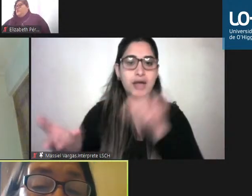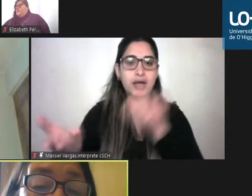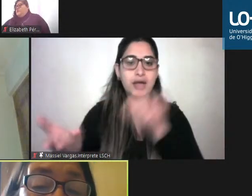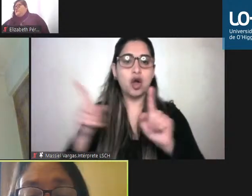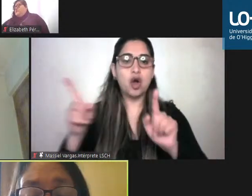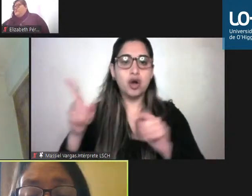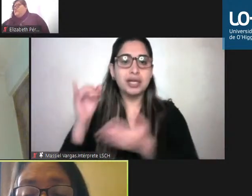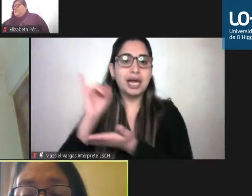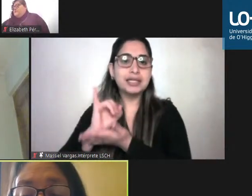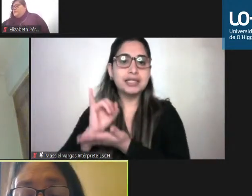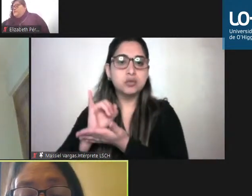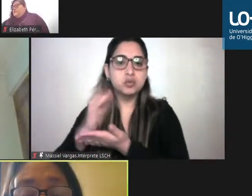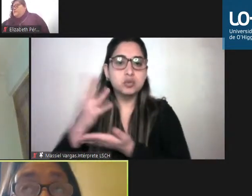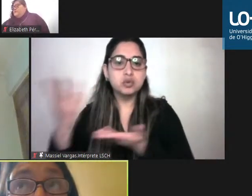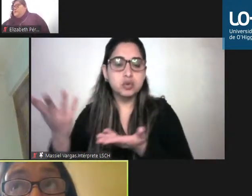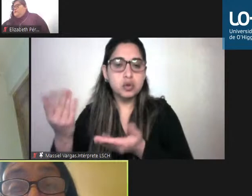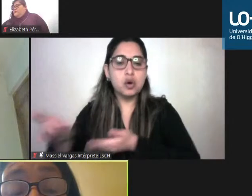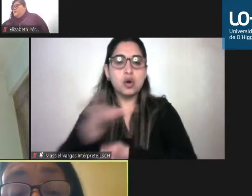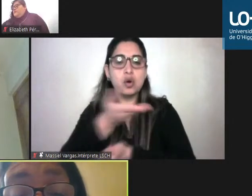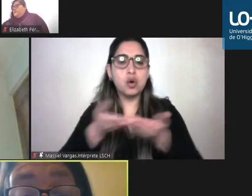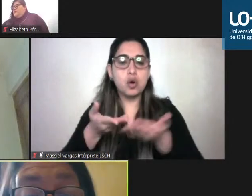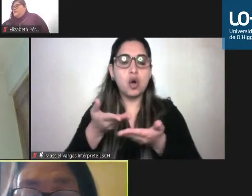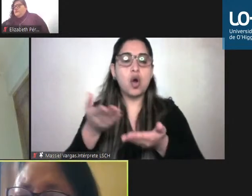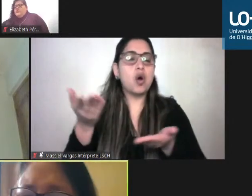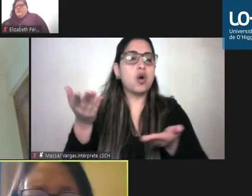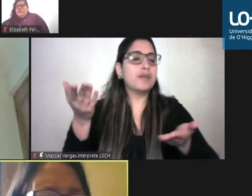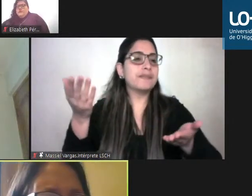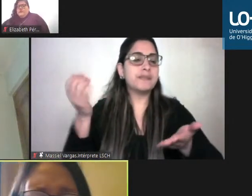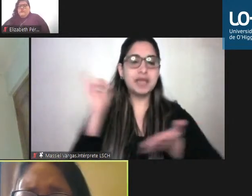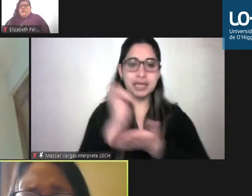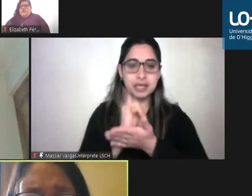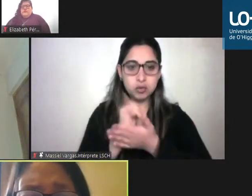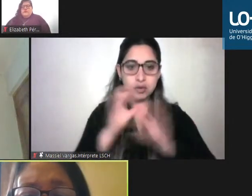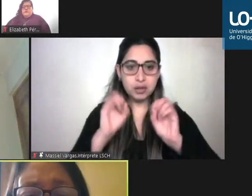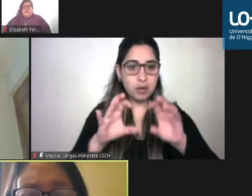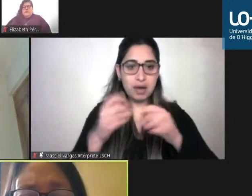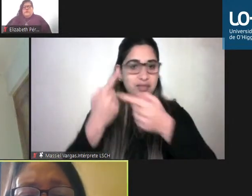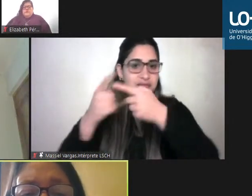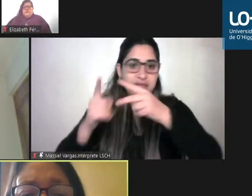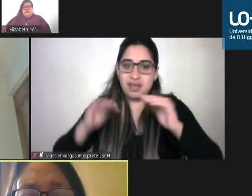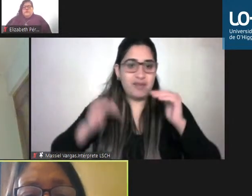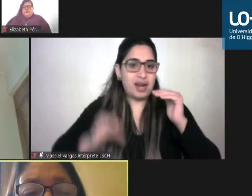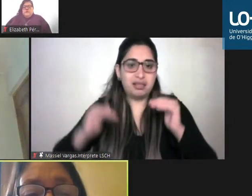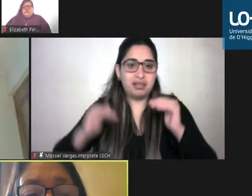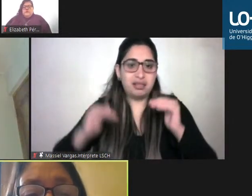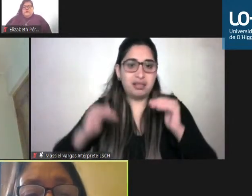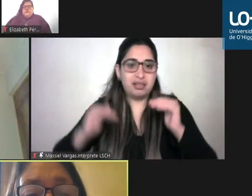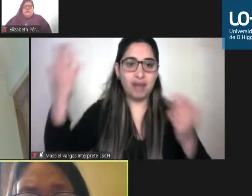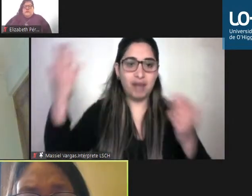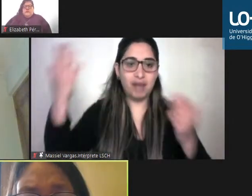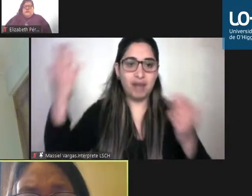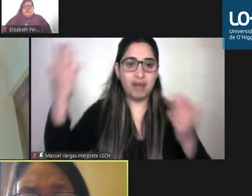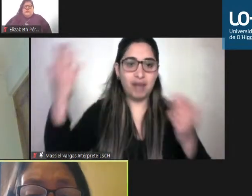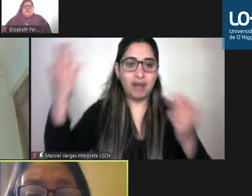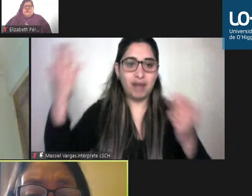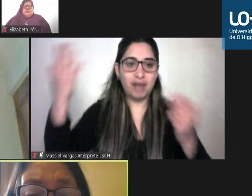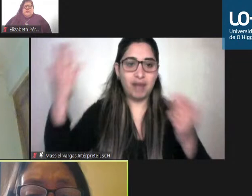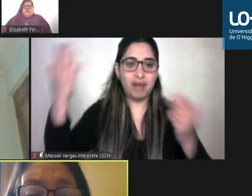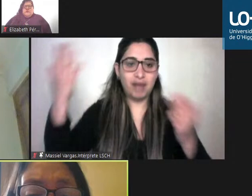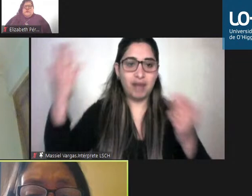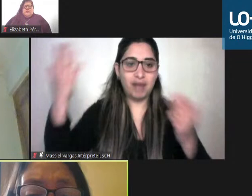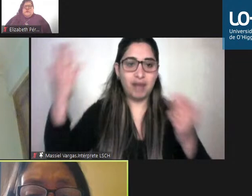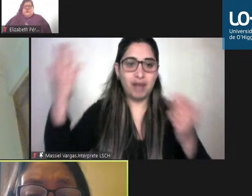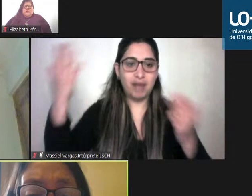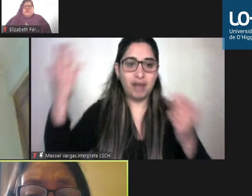institución o institución educacional de cualquier nivel nosotros estamos para apoyarnos todos y